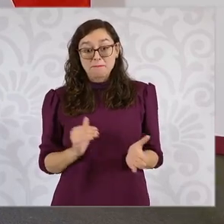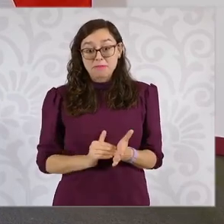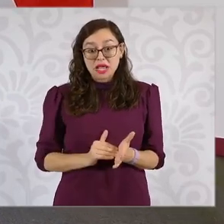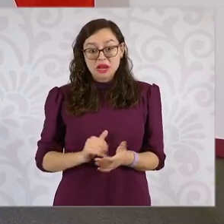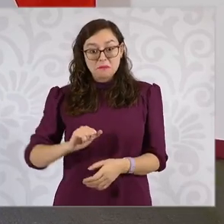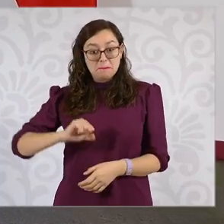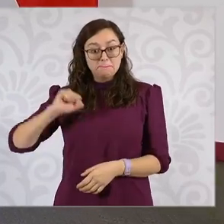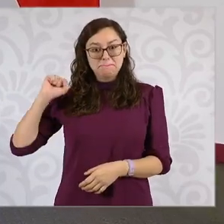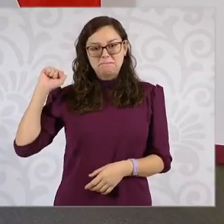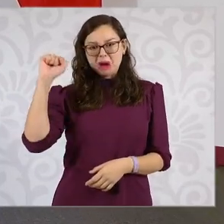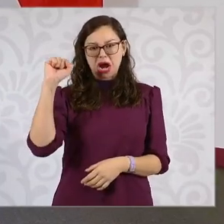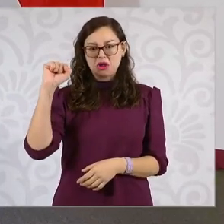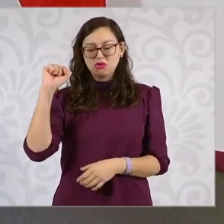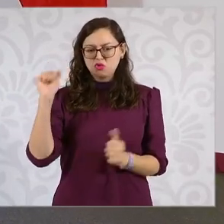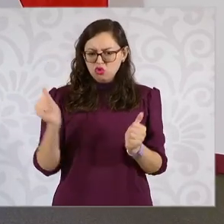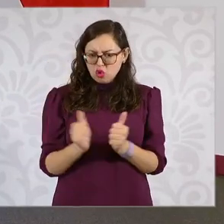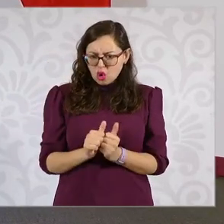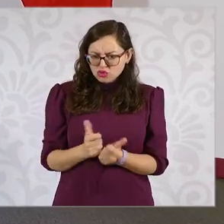parados.